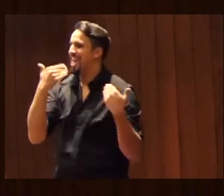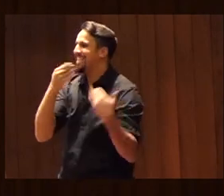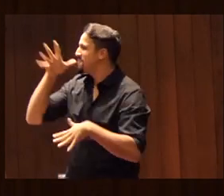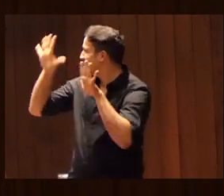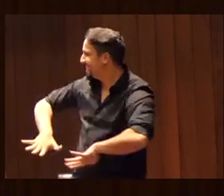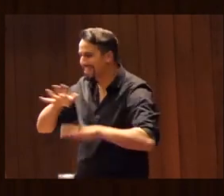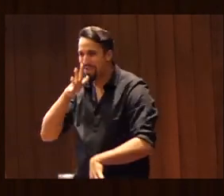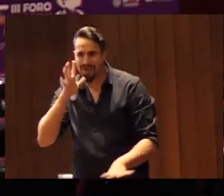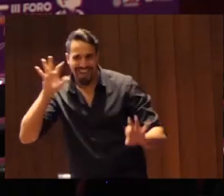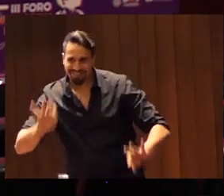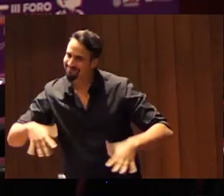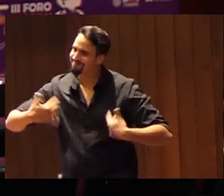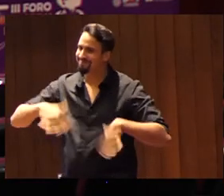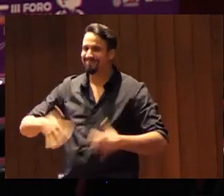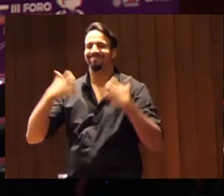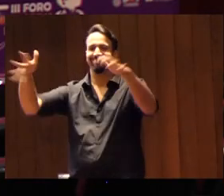porque hoy le daban el premio.